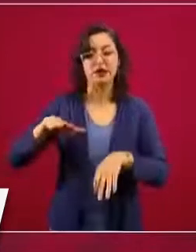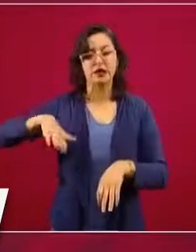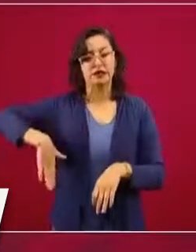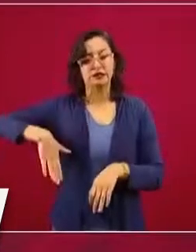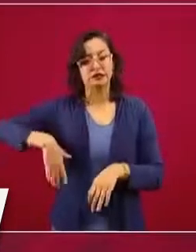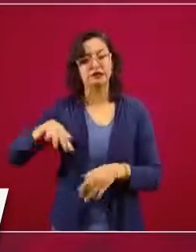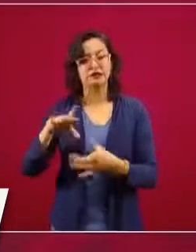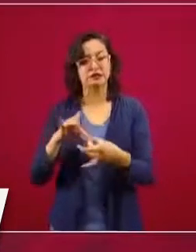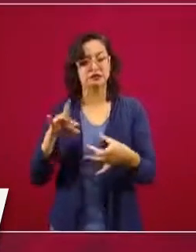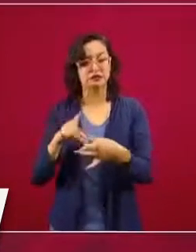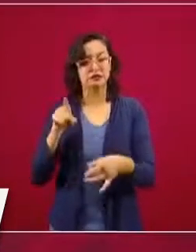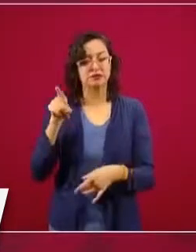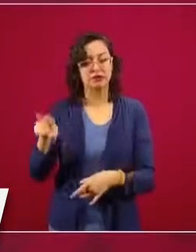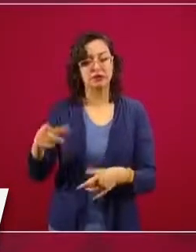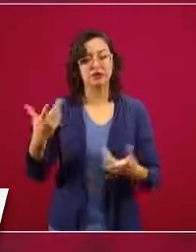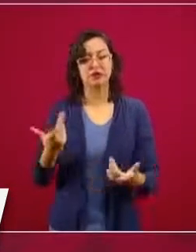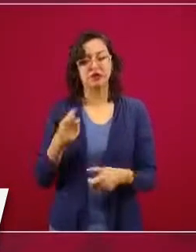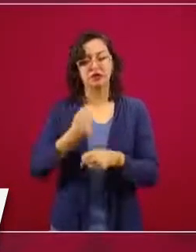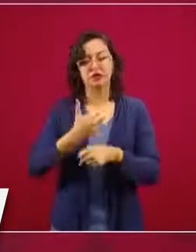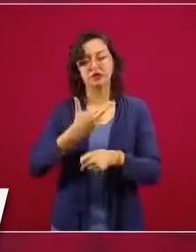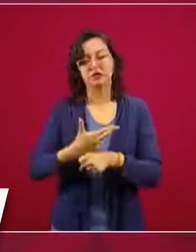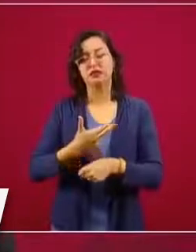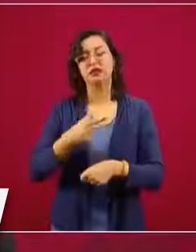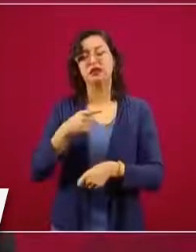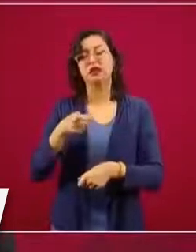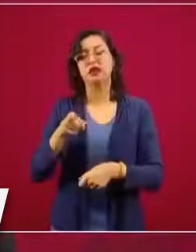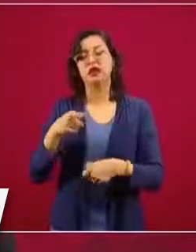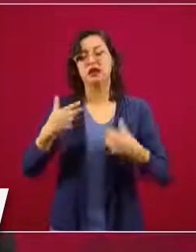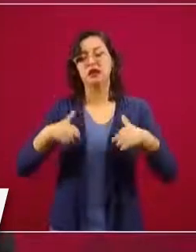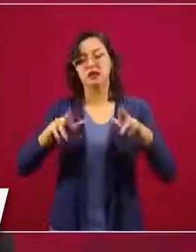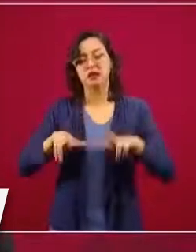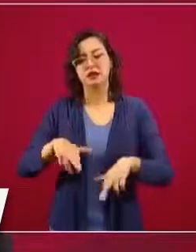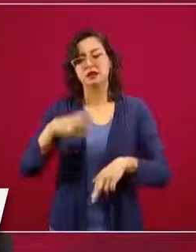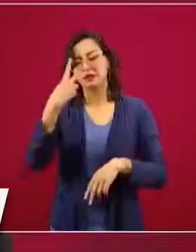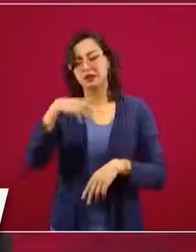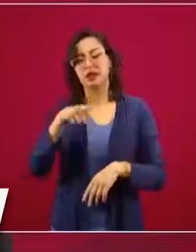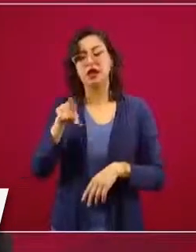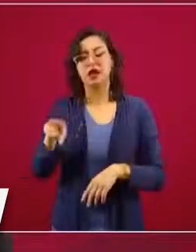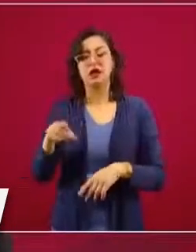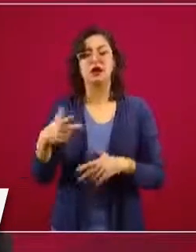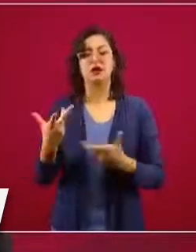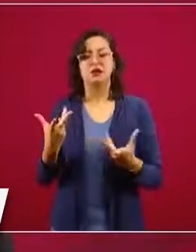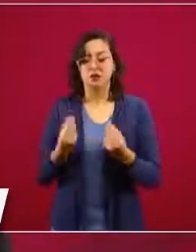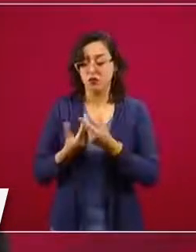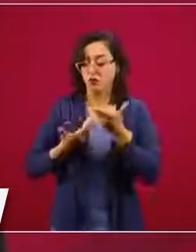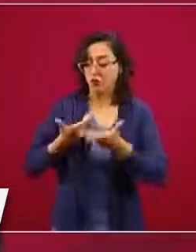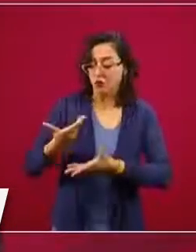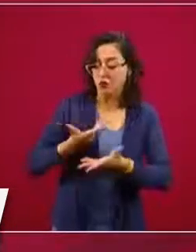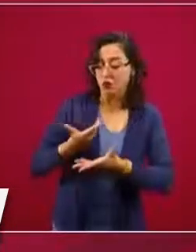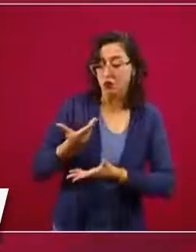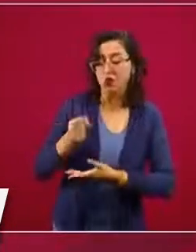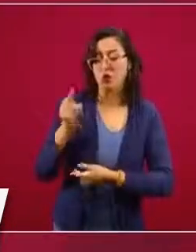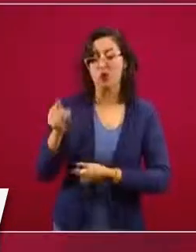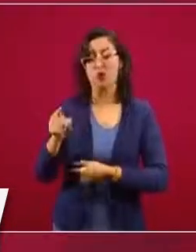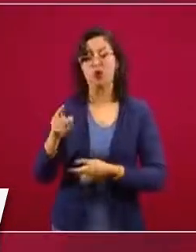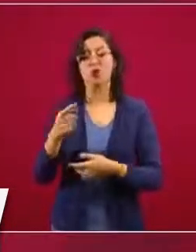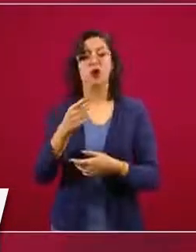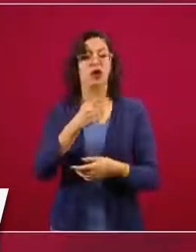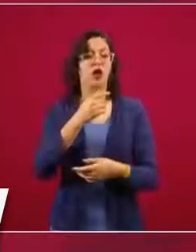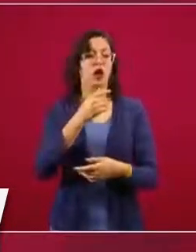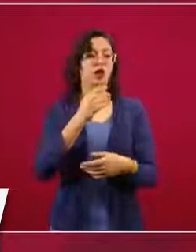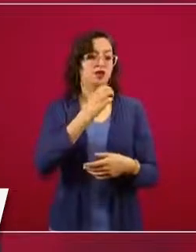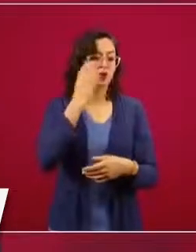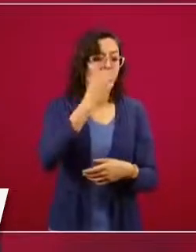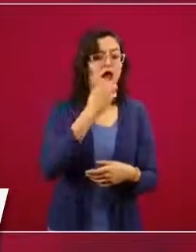pero muestra un ejemplo muy importante, que es la gran colaboración que hay en México entre la academia, el sector público y el